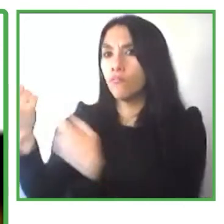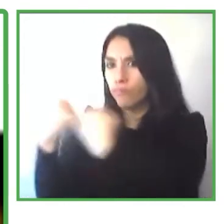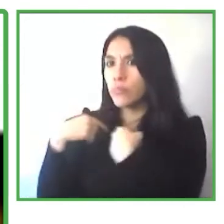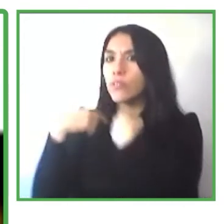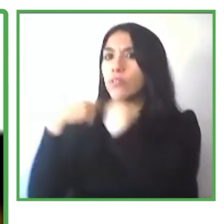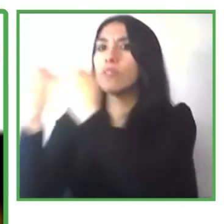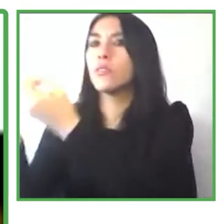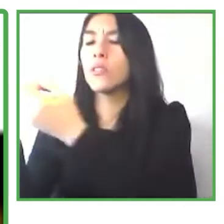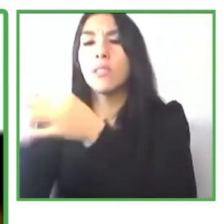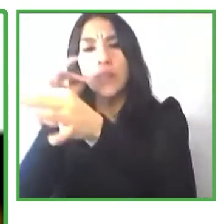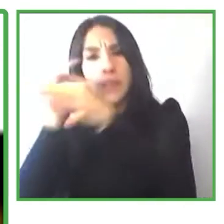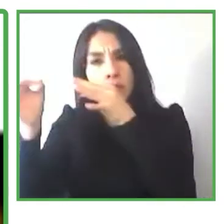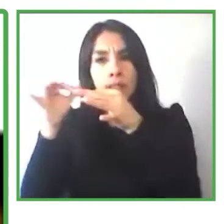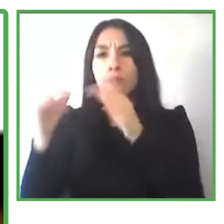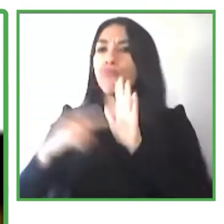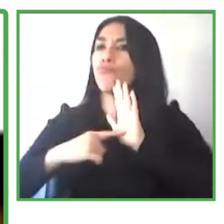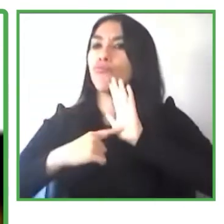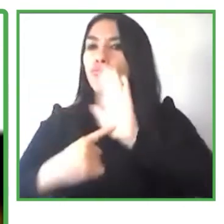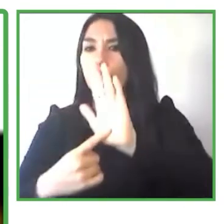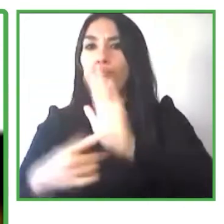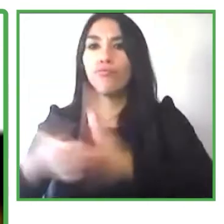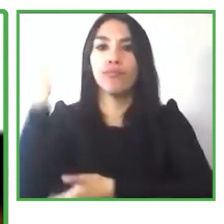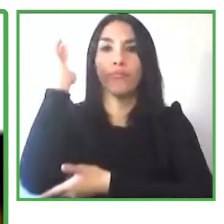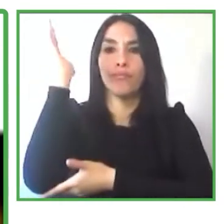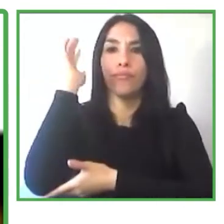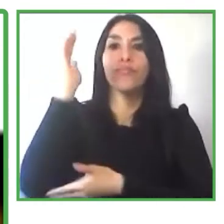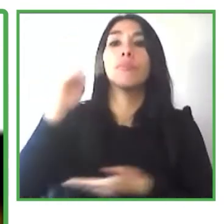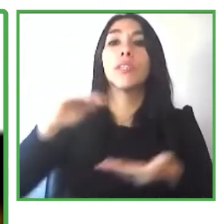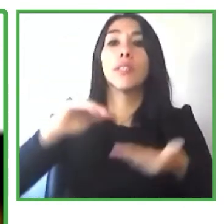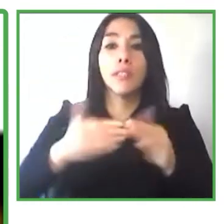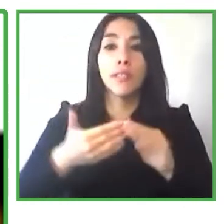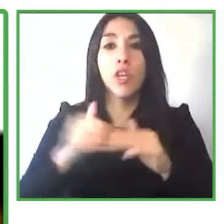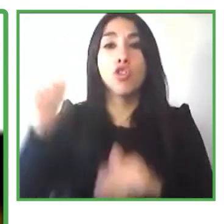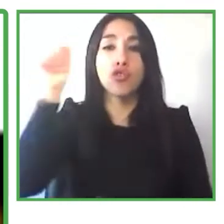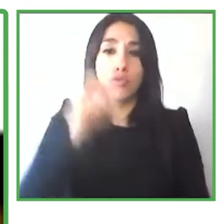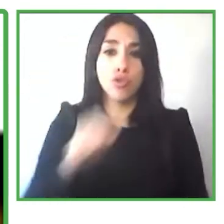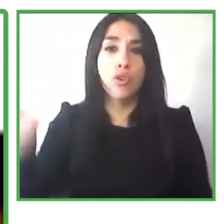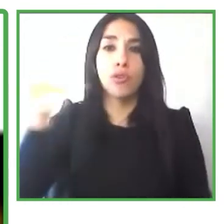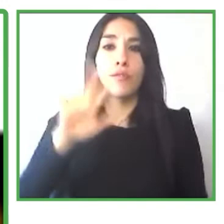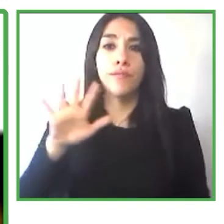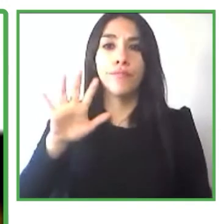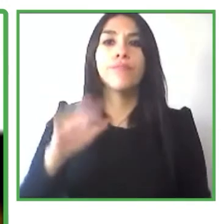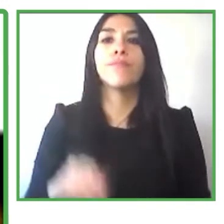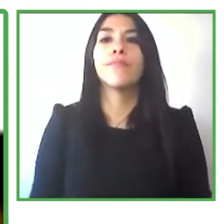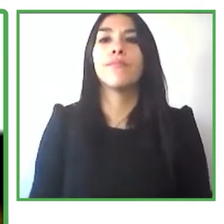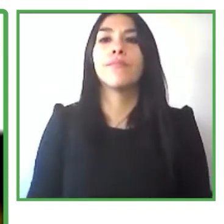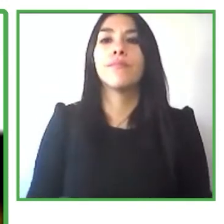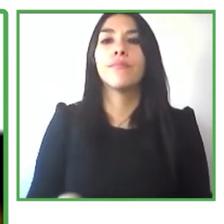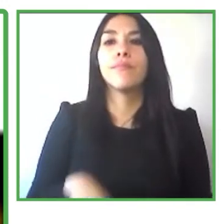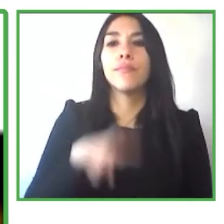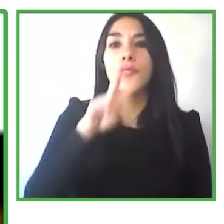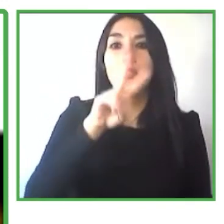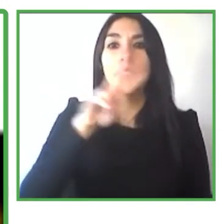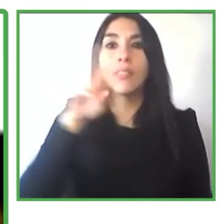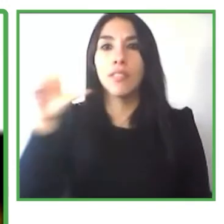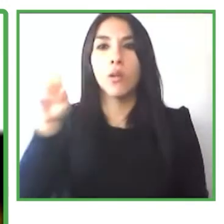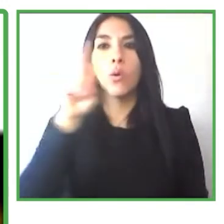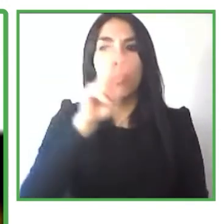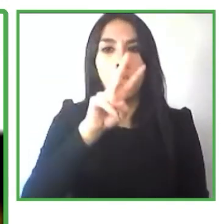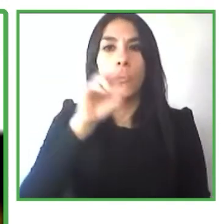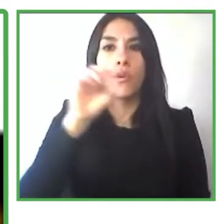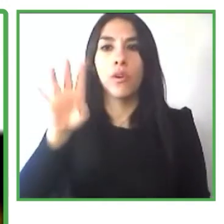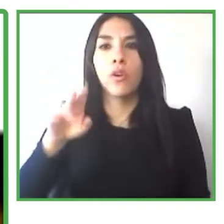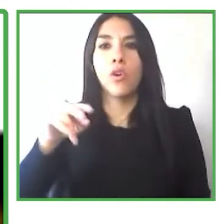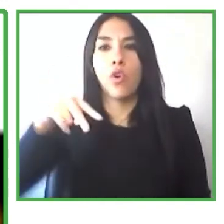en la conferencia regional de Asia el 23 y 24 de noviembre del presente año espero que puedan asistir a tal